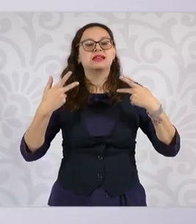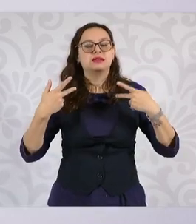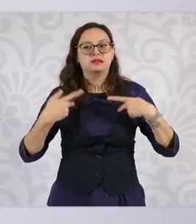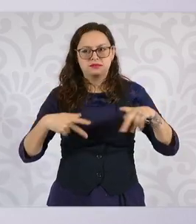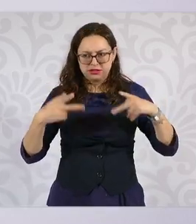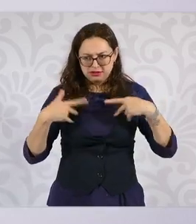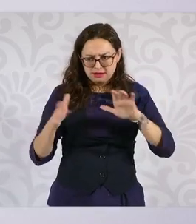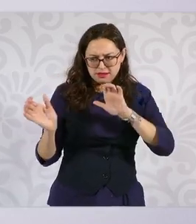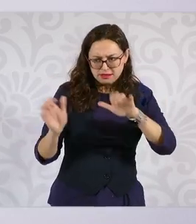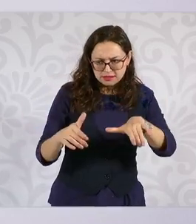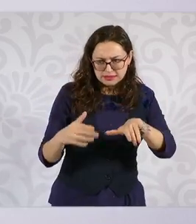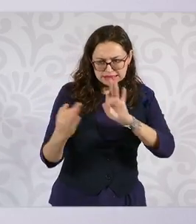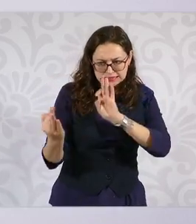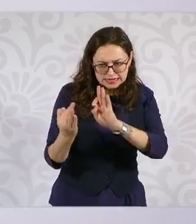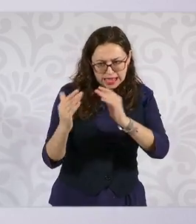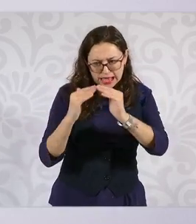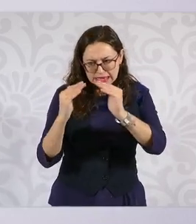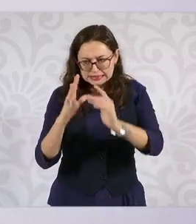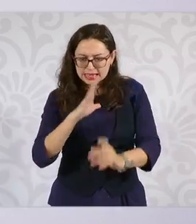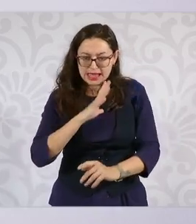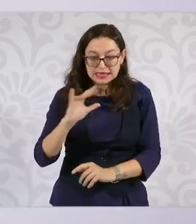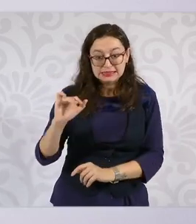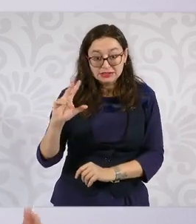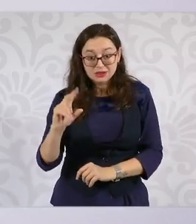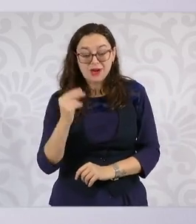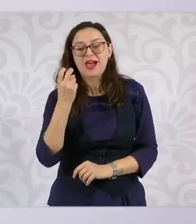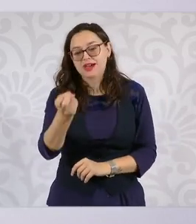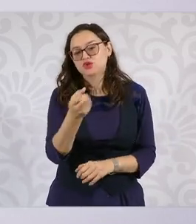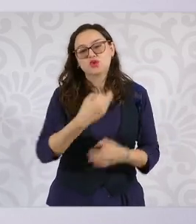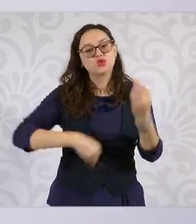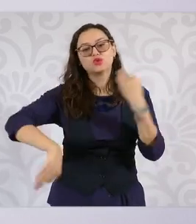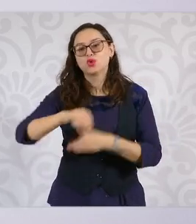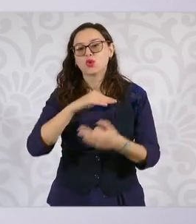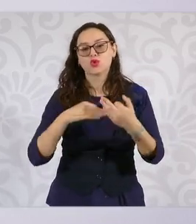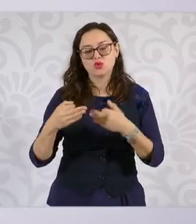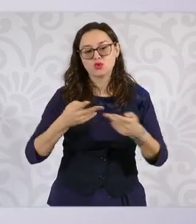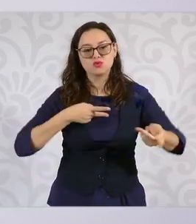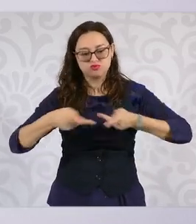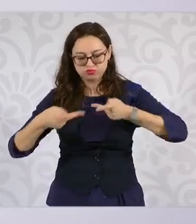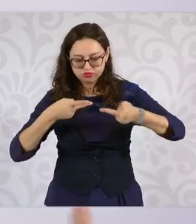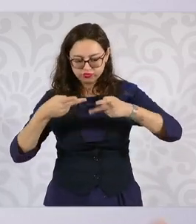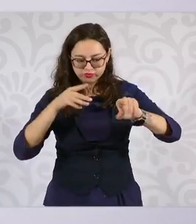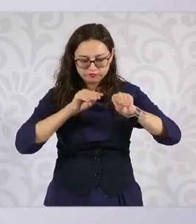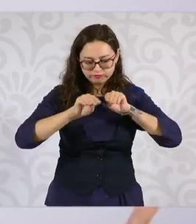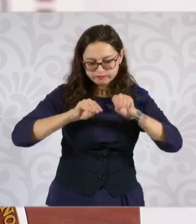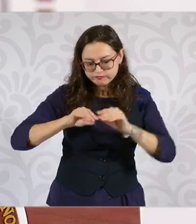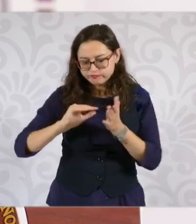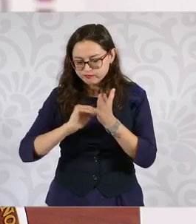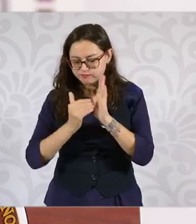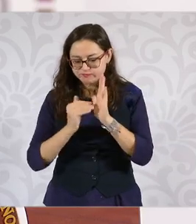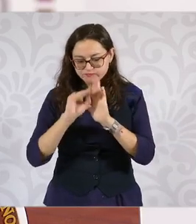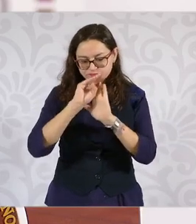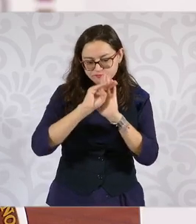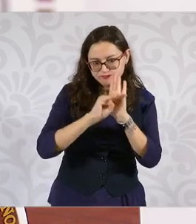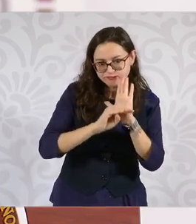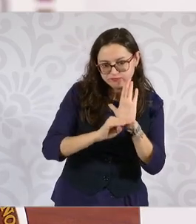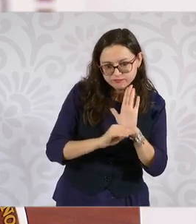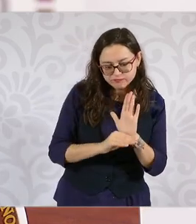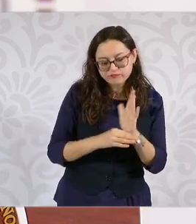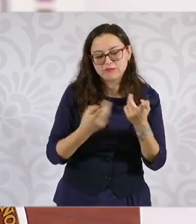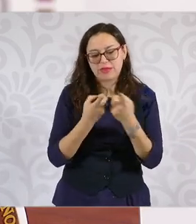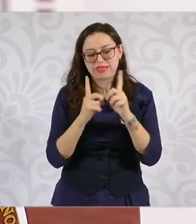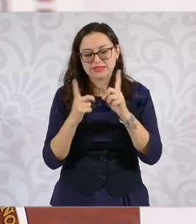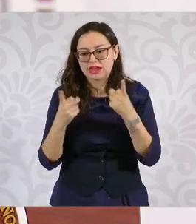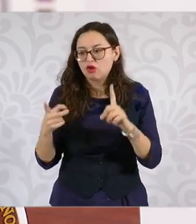a la vivienda. Todo ello es parte de esta estrategia, más que plan, estrategia de